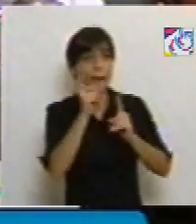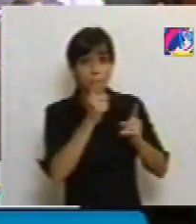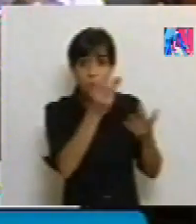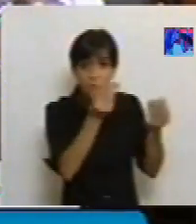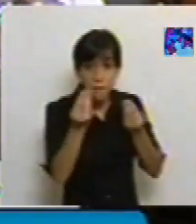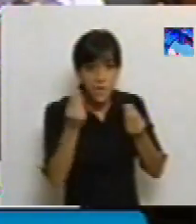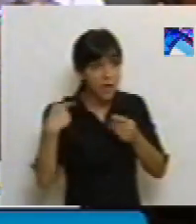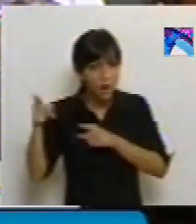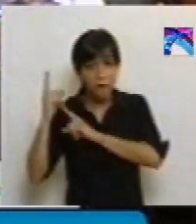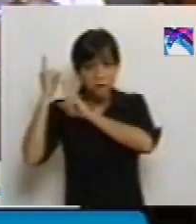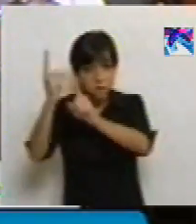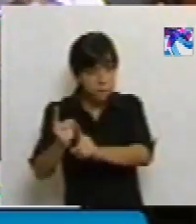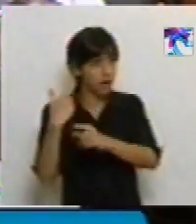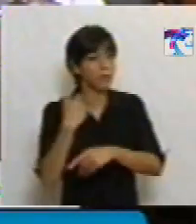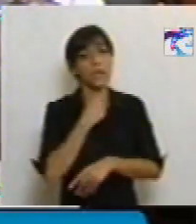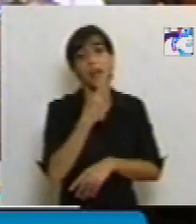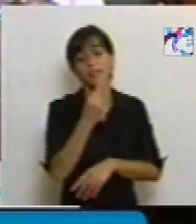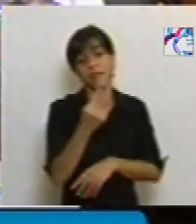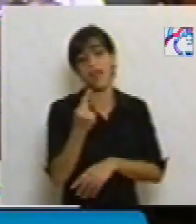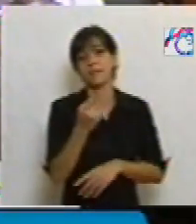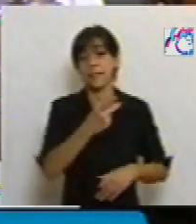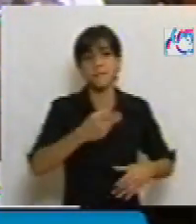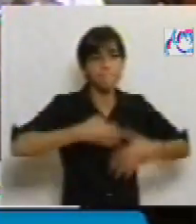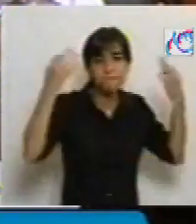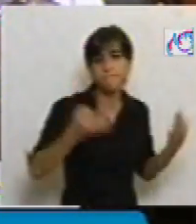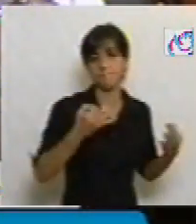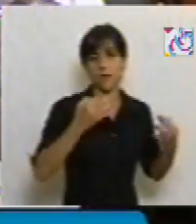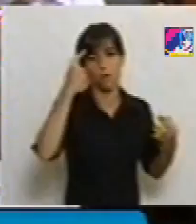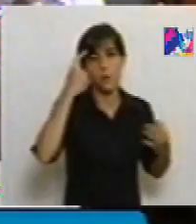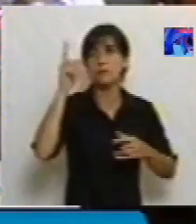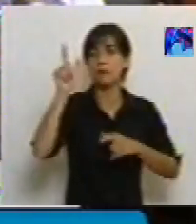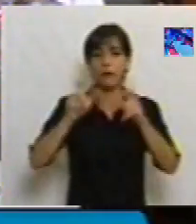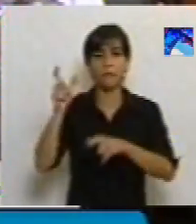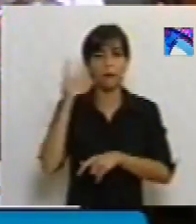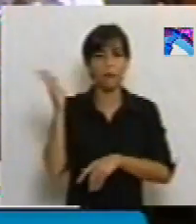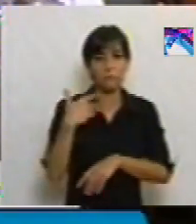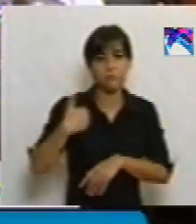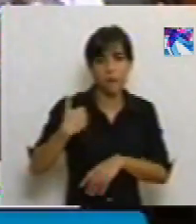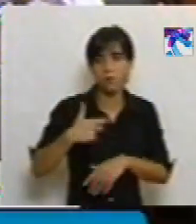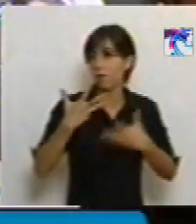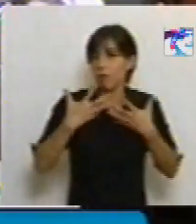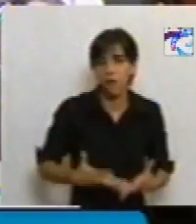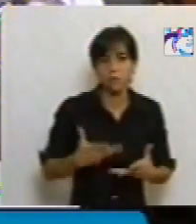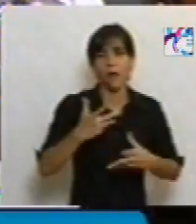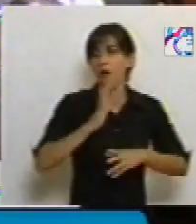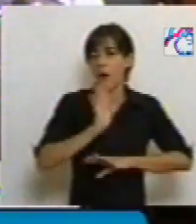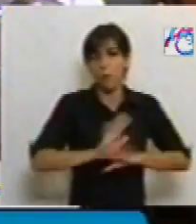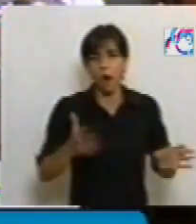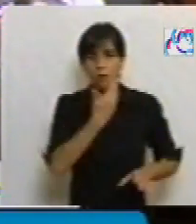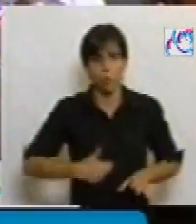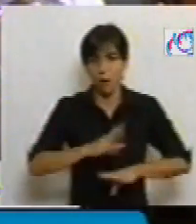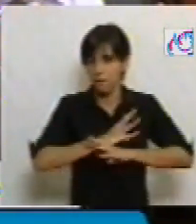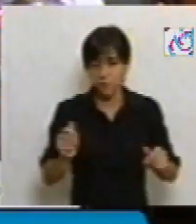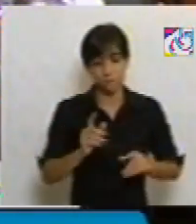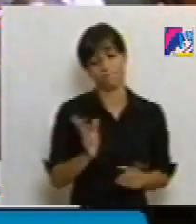gente esté fatigada, de que este no sea un ciclo acabado ni muchísimo menos. Y en